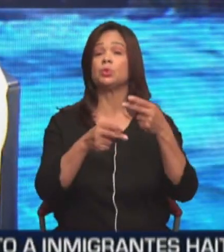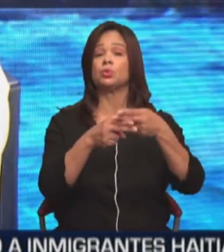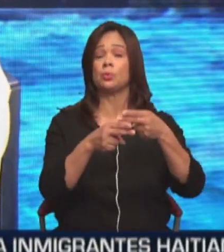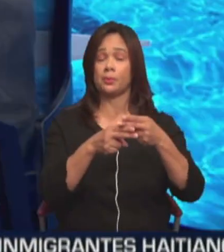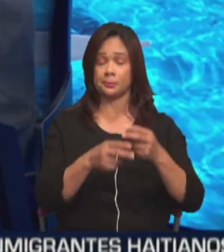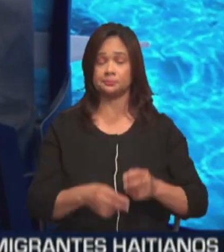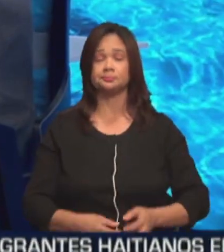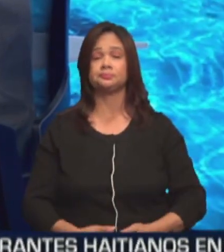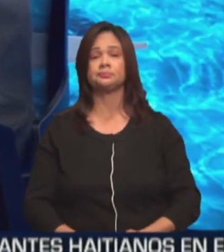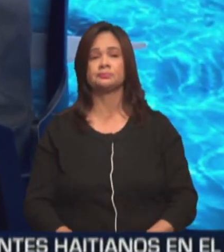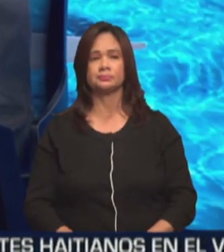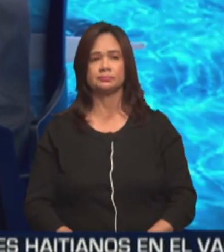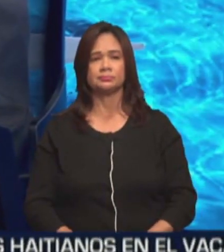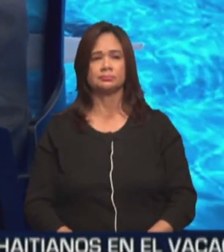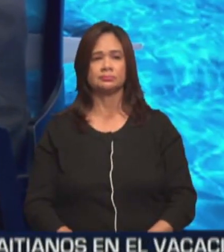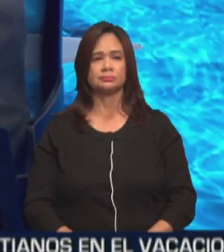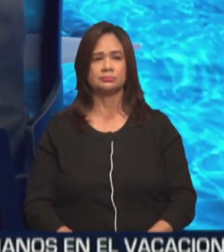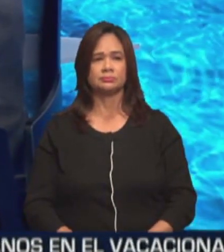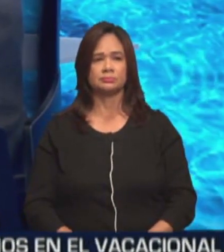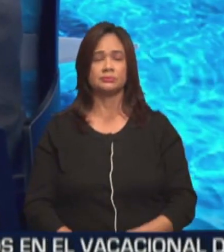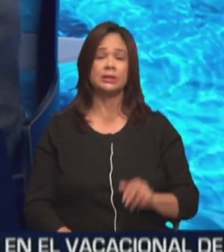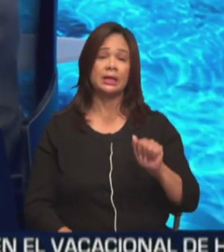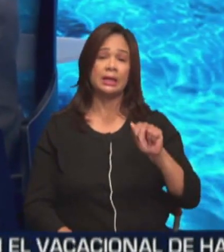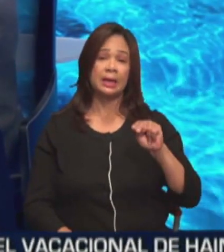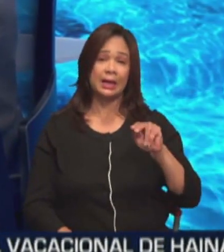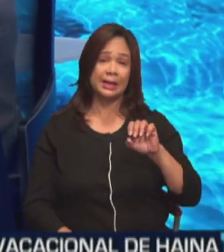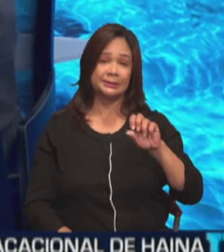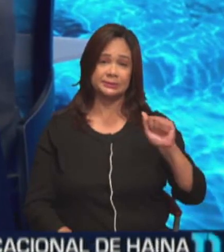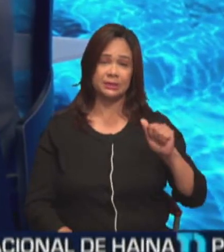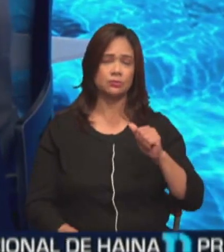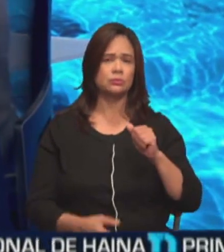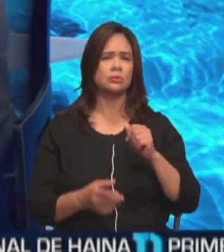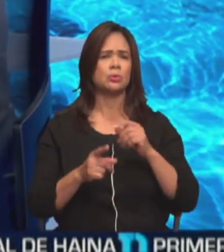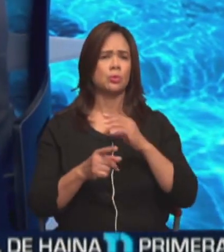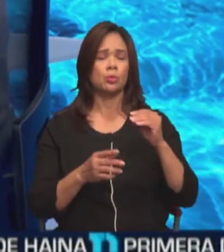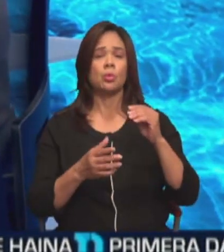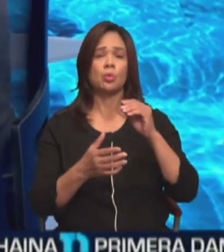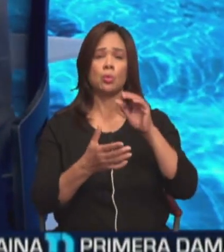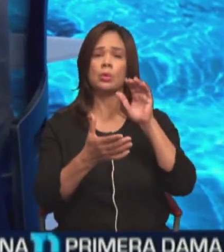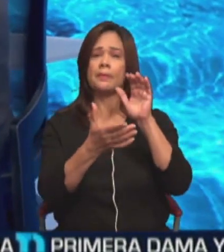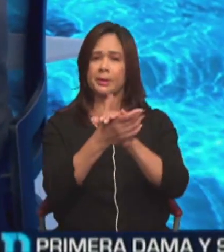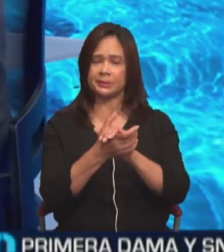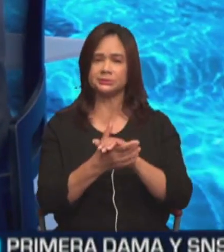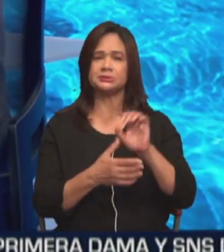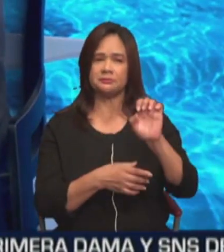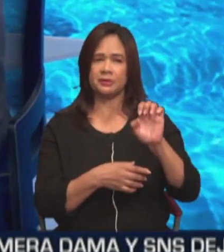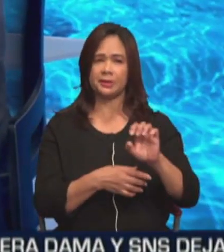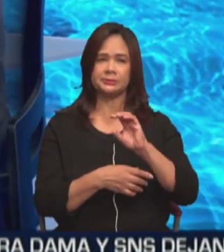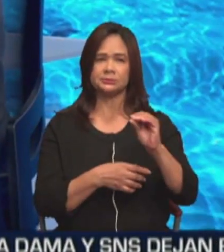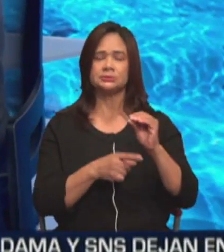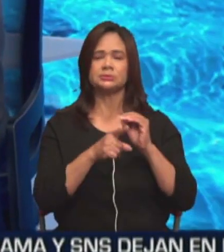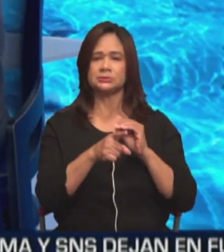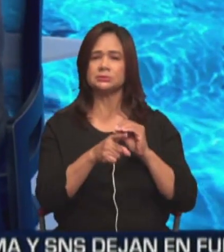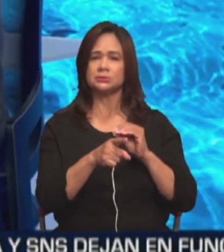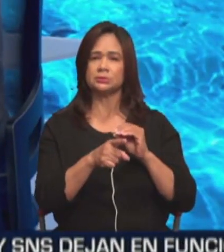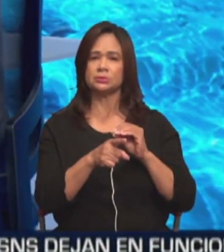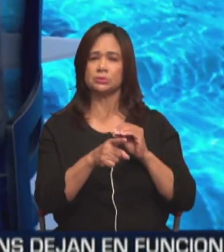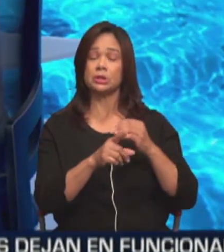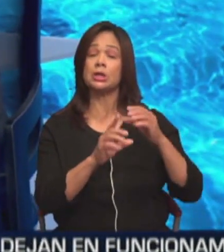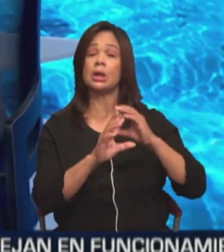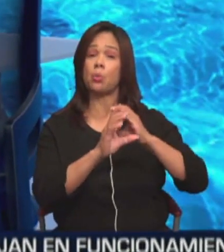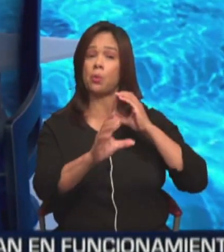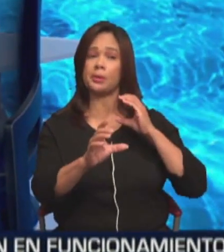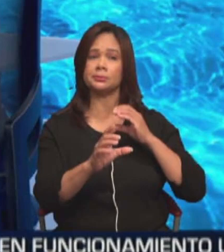otra operadora, AMSA tenía una oferta buenísima, fue una pareja de evangélicos. Ahí yo tenía un rencar que tenía unas guaguas.